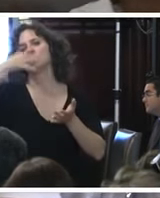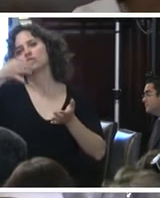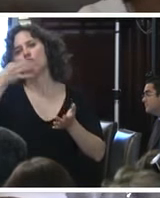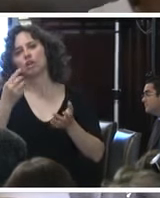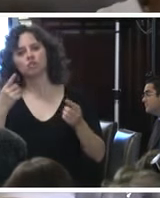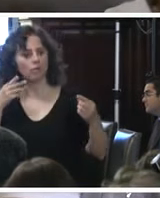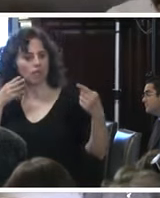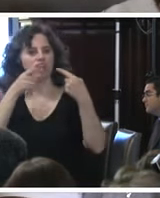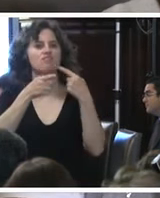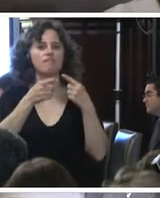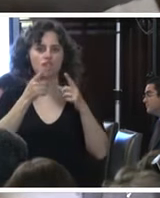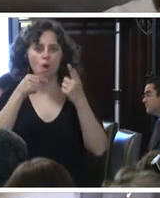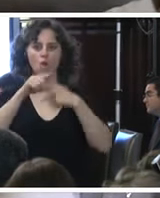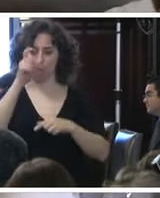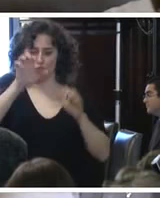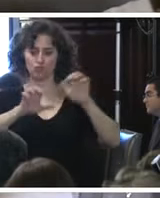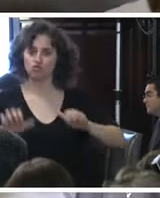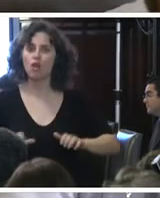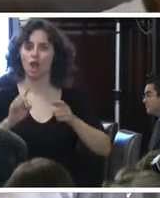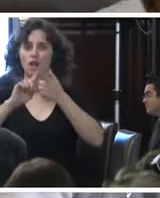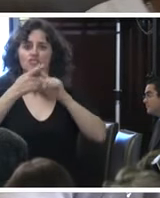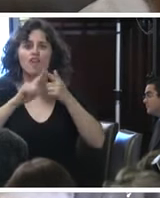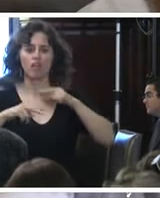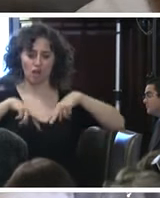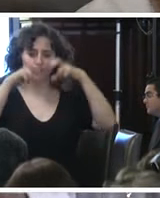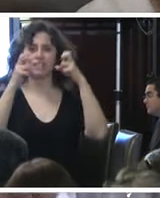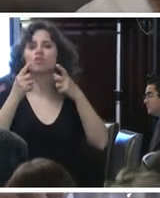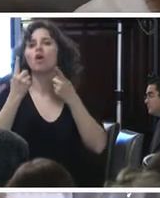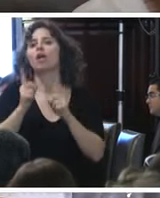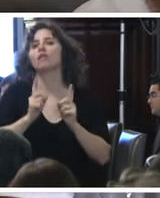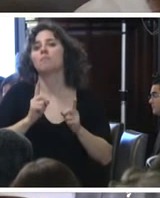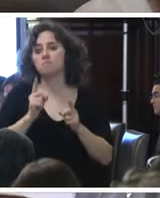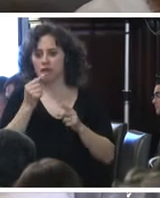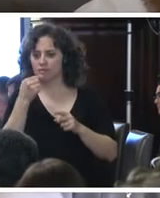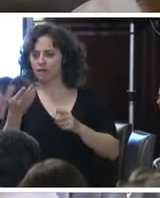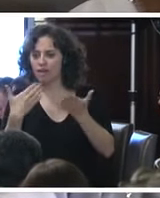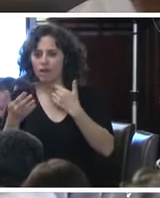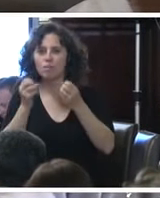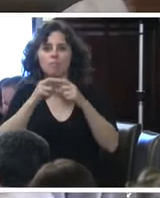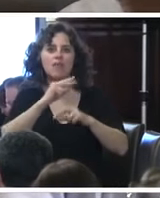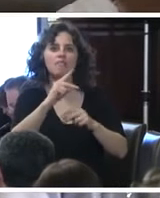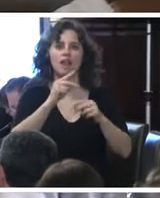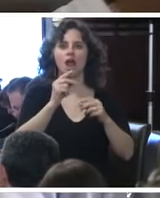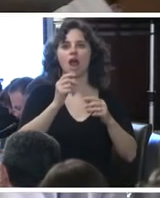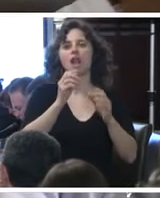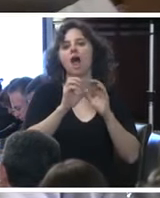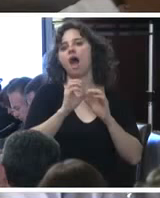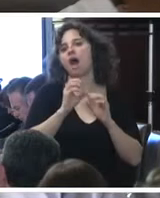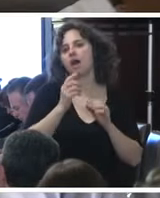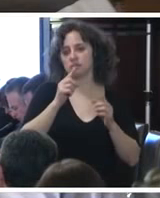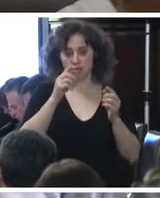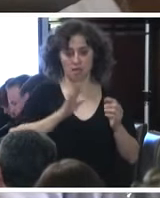desafiante de un funcionario vinculado con la investigación que profirió mientras la señora comisionada se encontraba aún en el país.